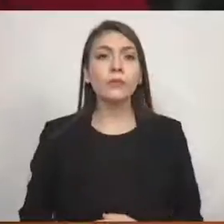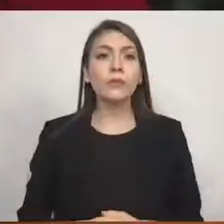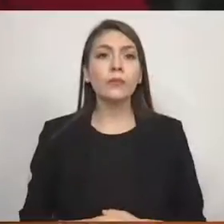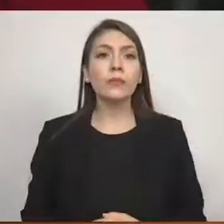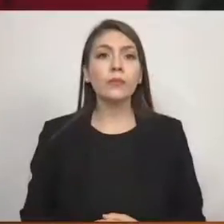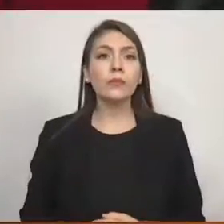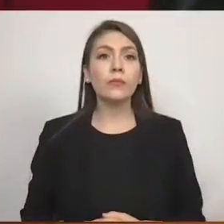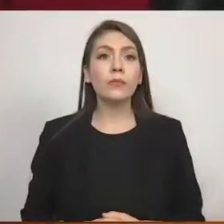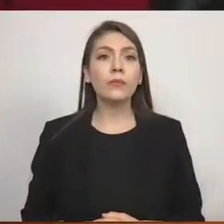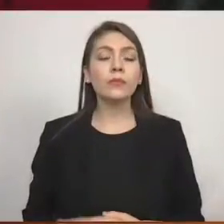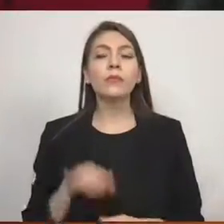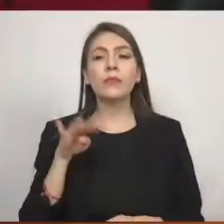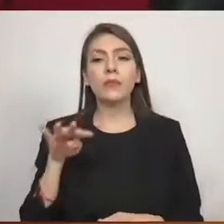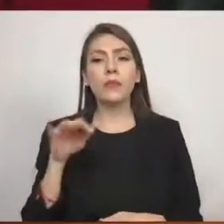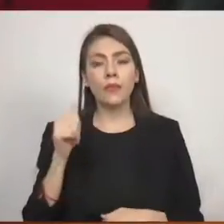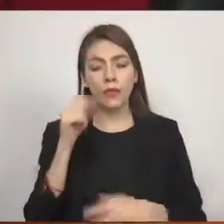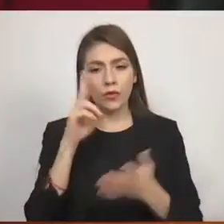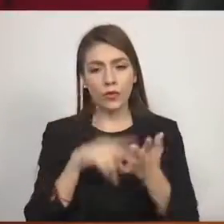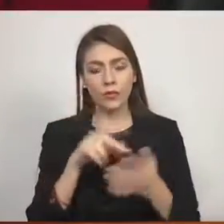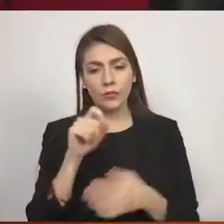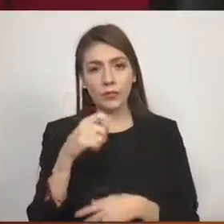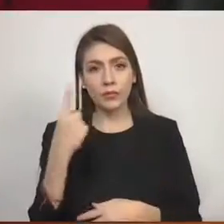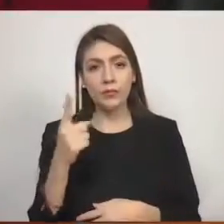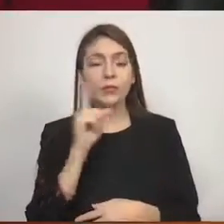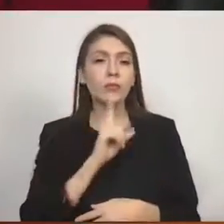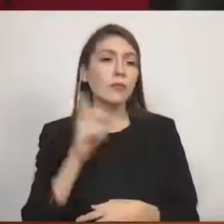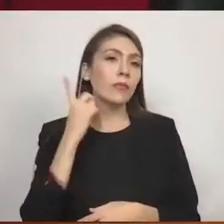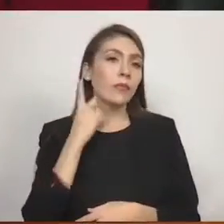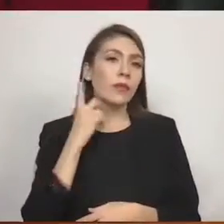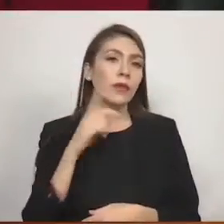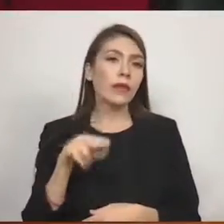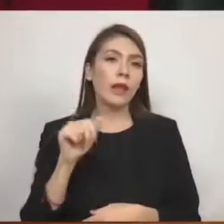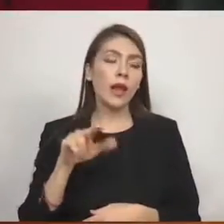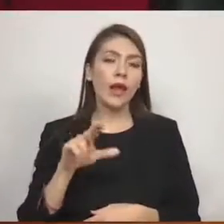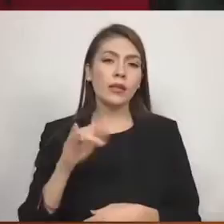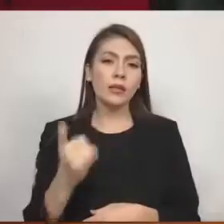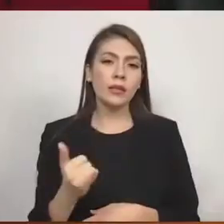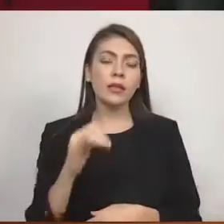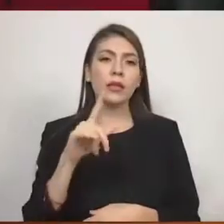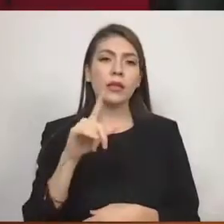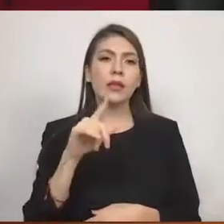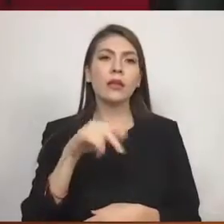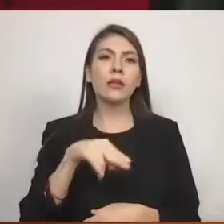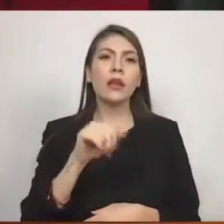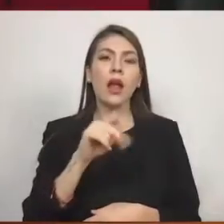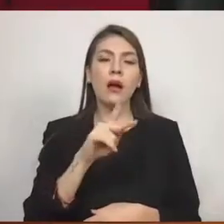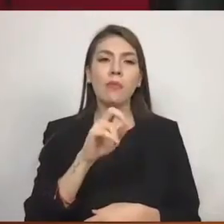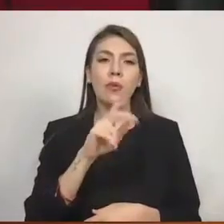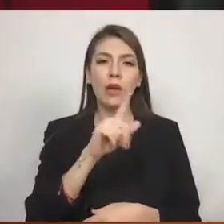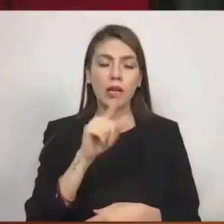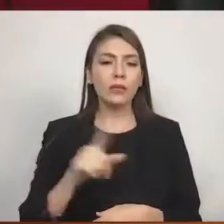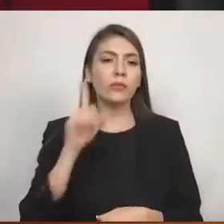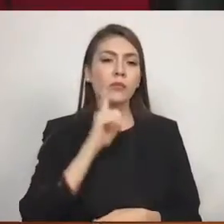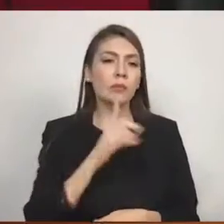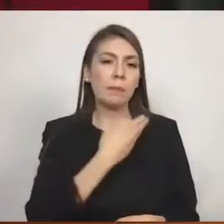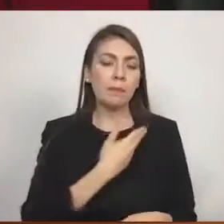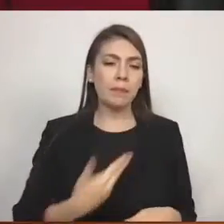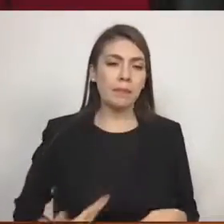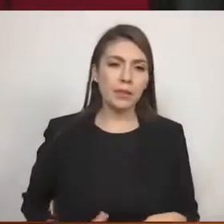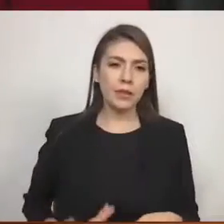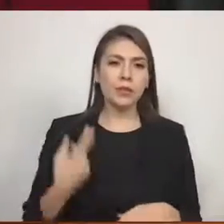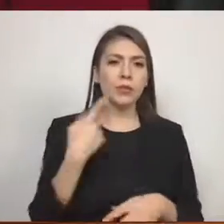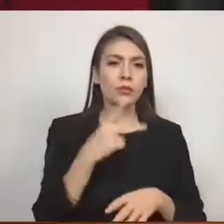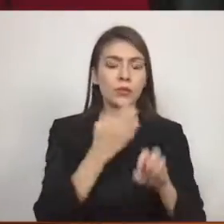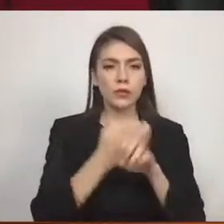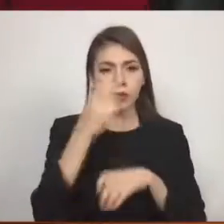2021. Diputada Nancy Nápoles Pacheco, presidenta de la Diputación Permanente de la Sextagésima Legislatura del